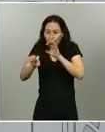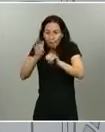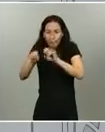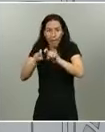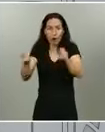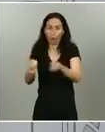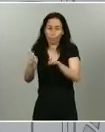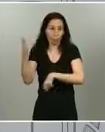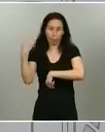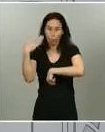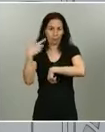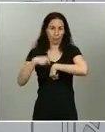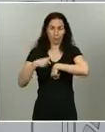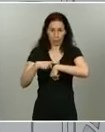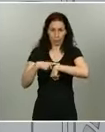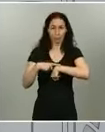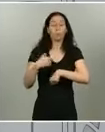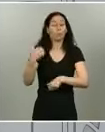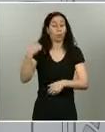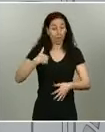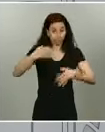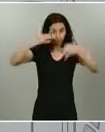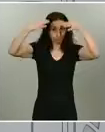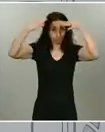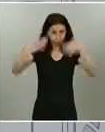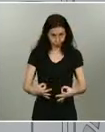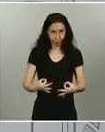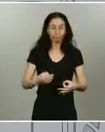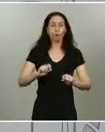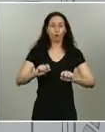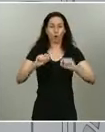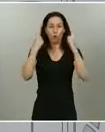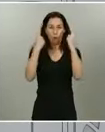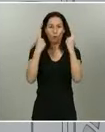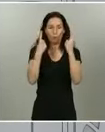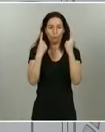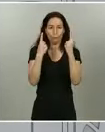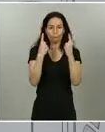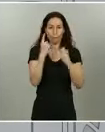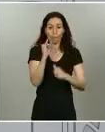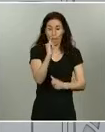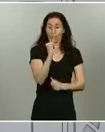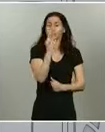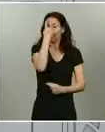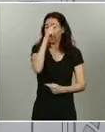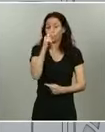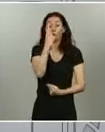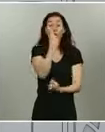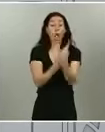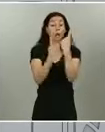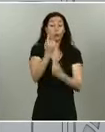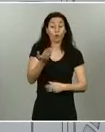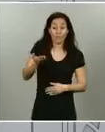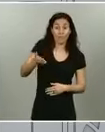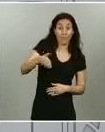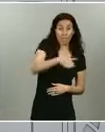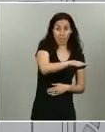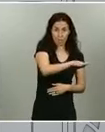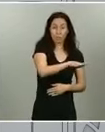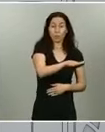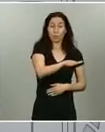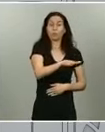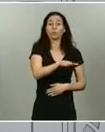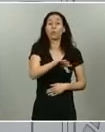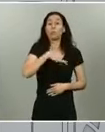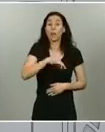con un diagnóstico de confirmación de coronavirus. También sabemos que algunos fallecidos por coronavirus han podido fallecer sin ser diagnosticados.